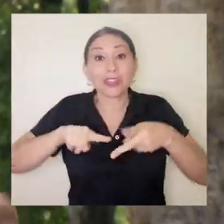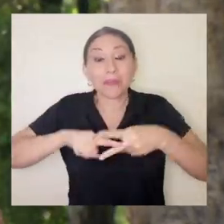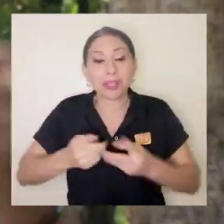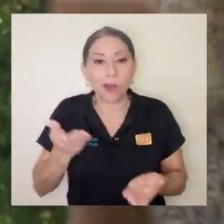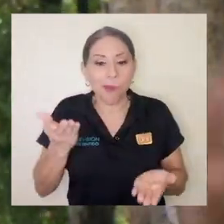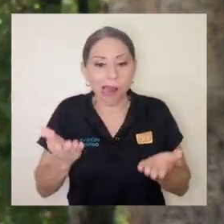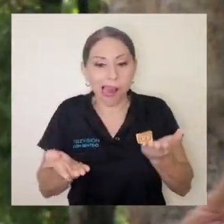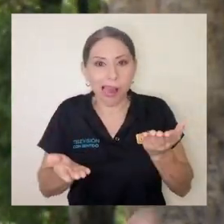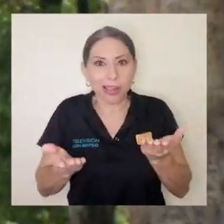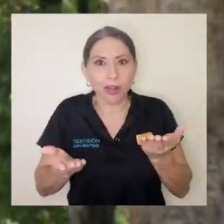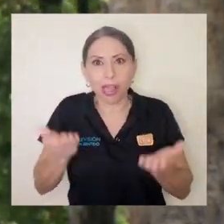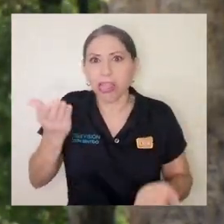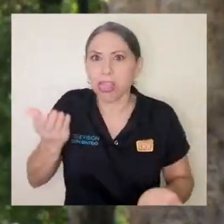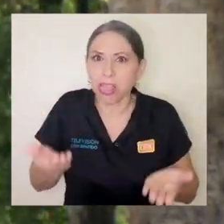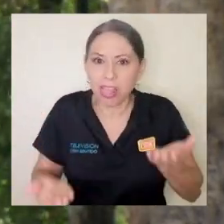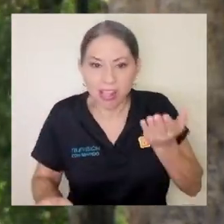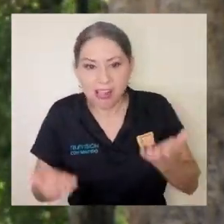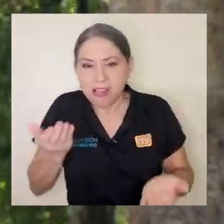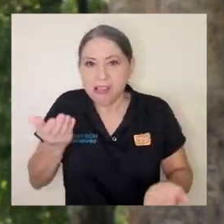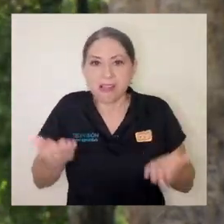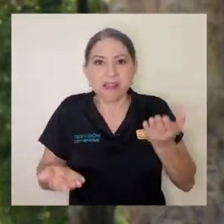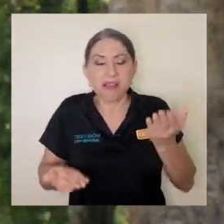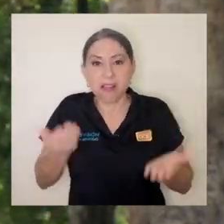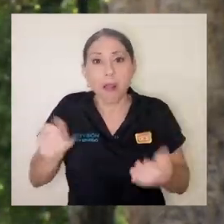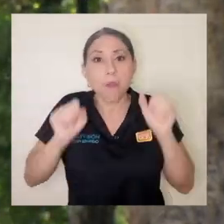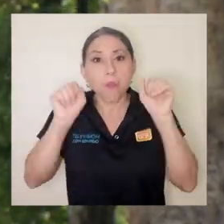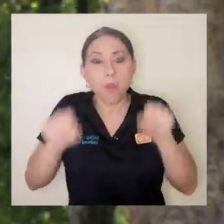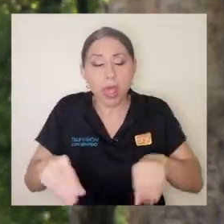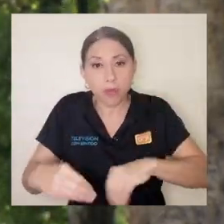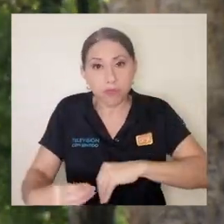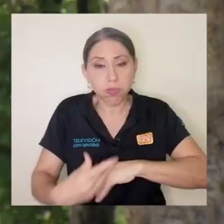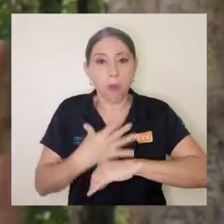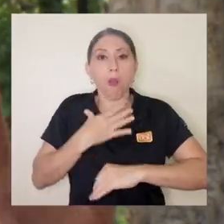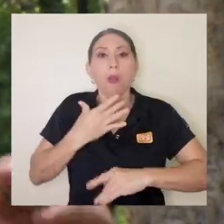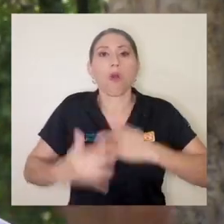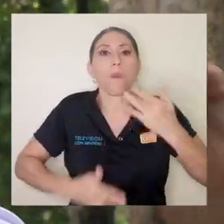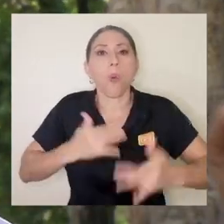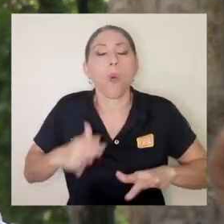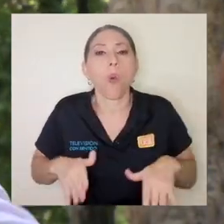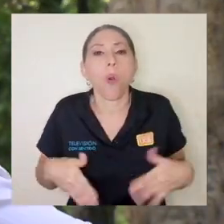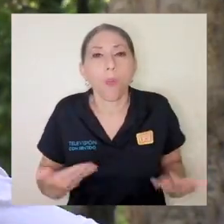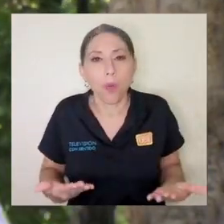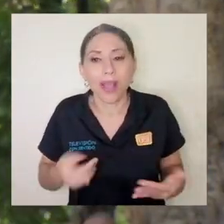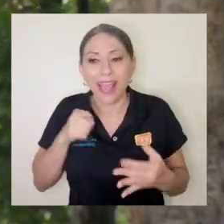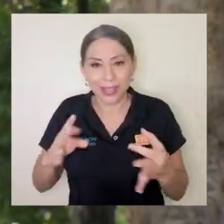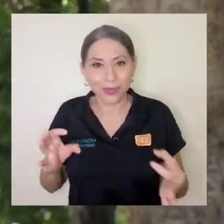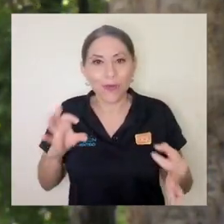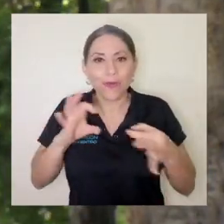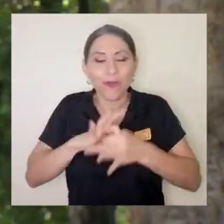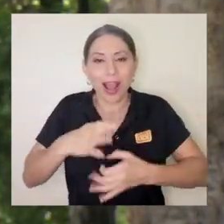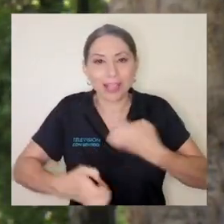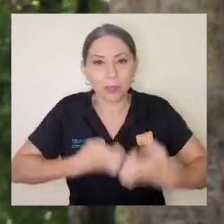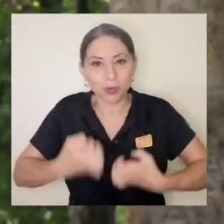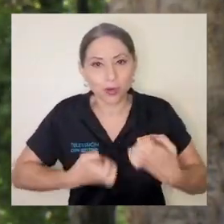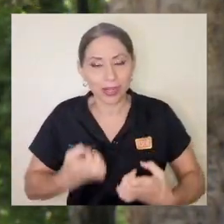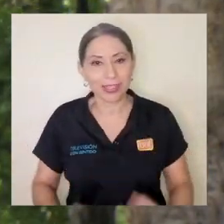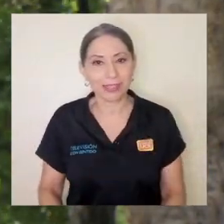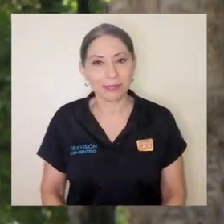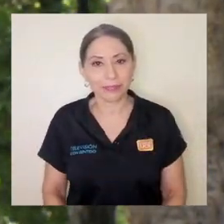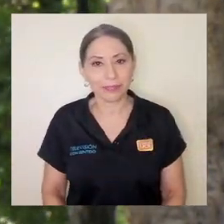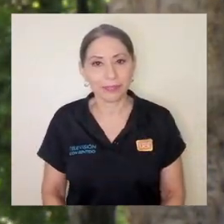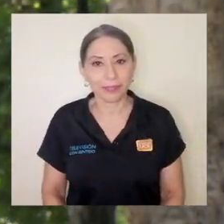que pueden tener una incidencia directa en cómo nos vamos a sentir y en consecuencia esto está asociado a las emociones